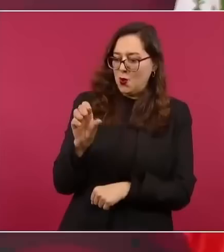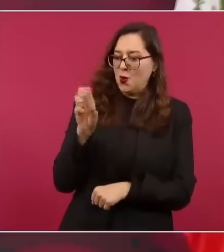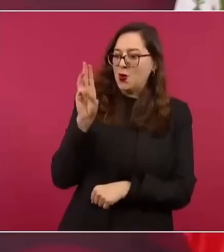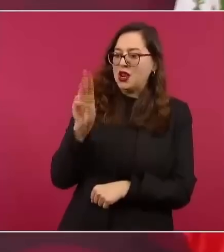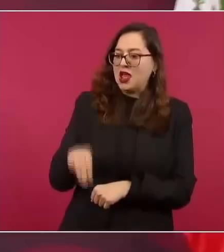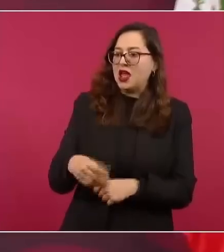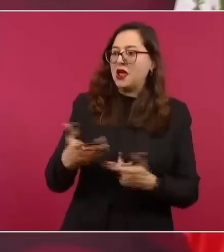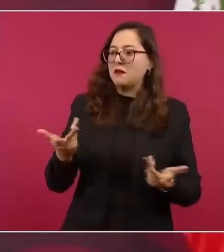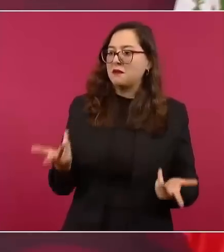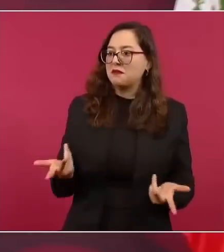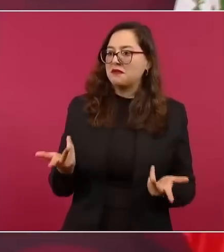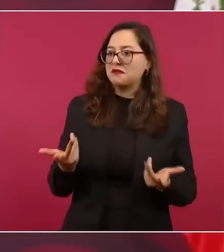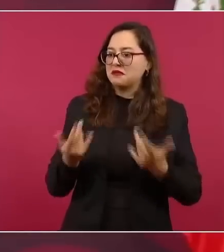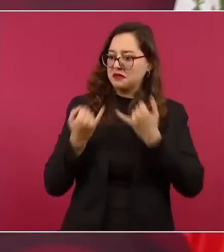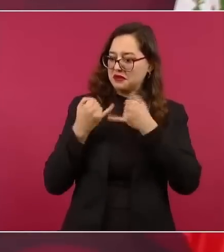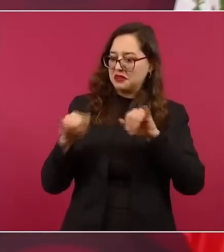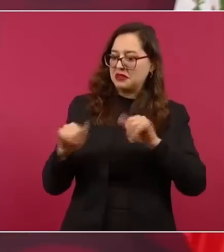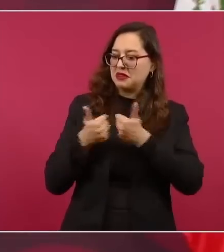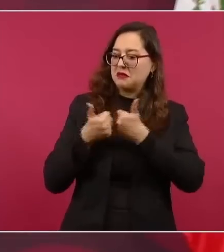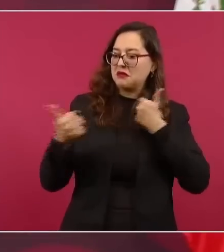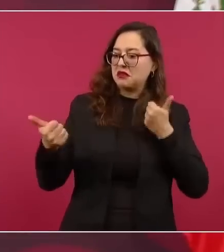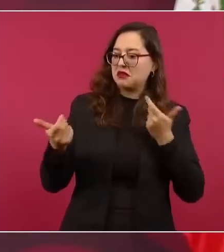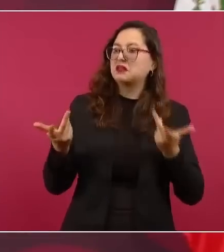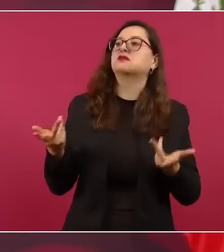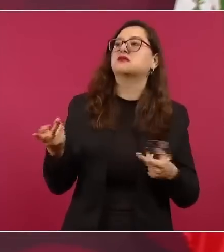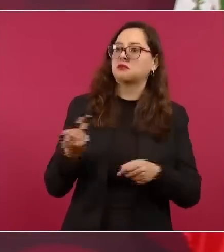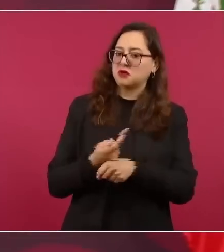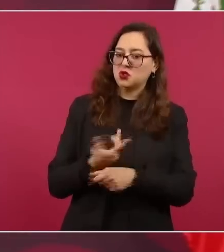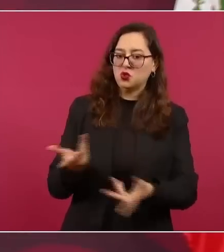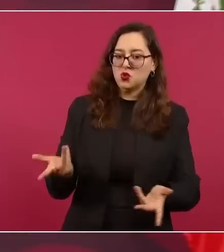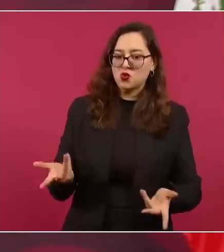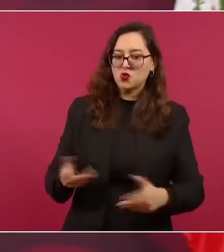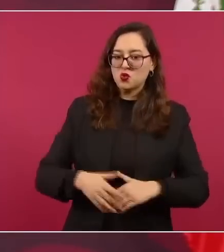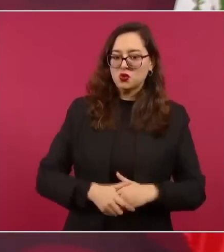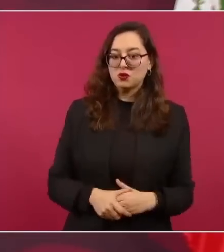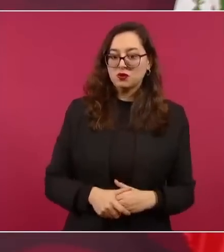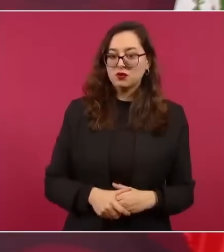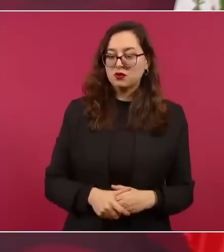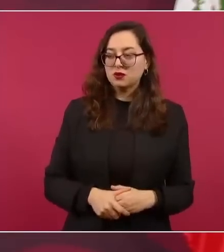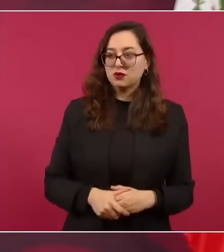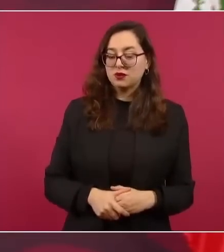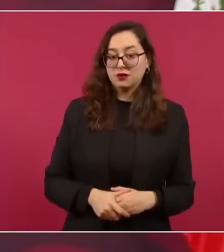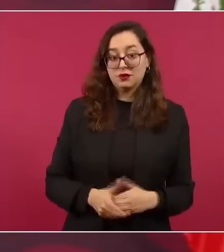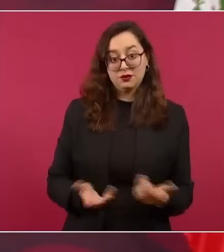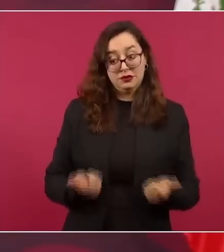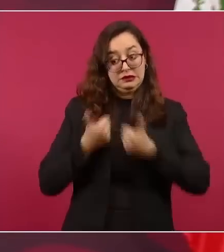¿dónde está?, que la hagan valer,